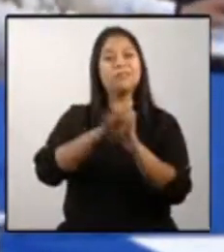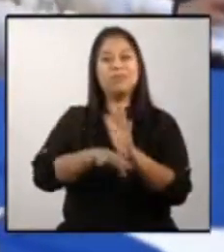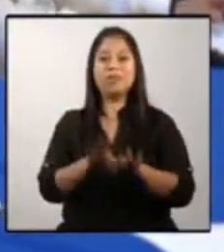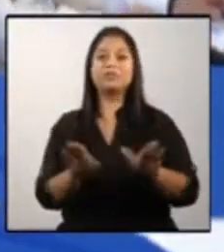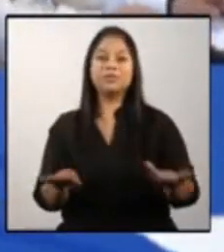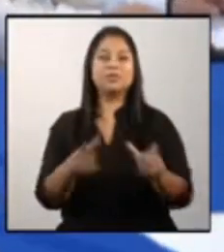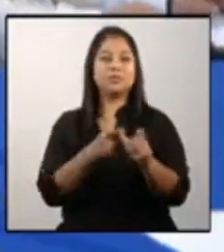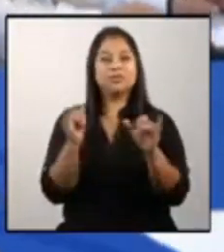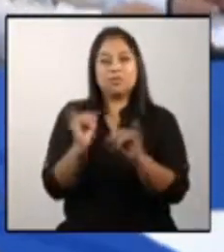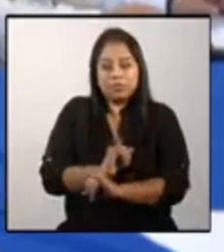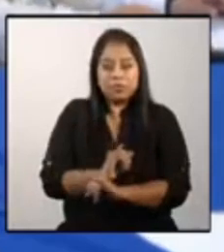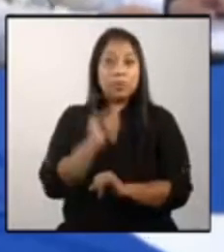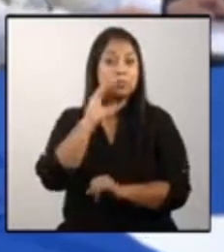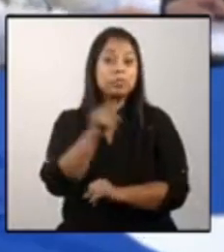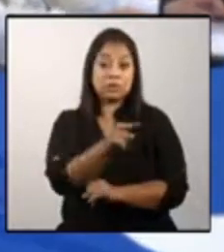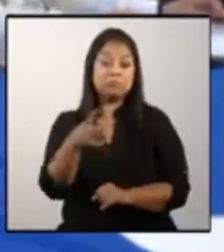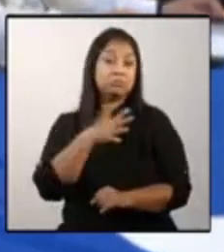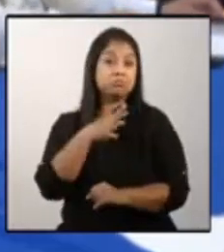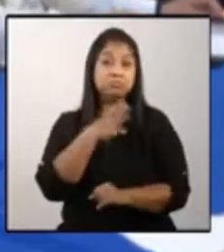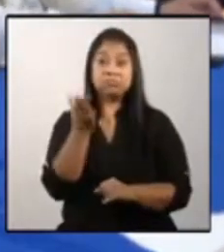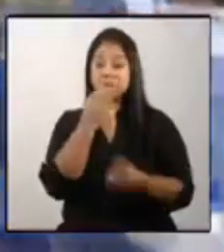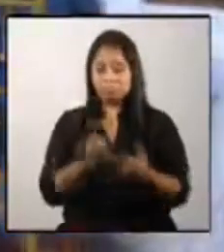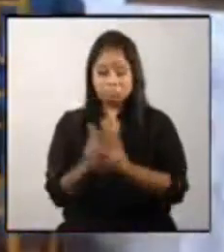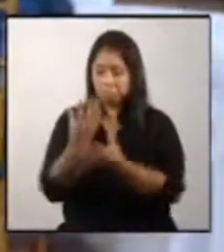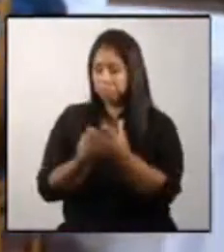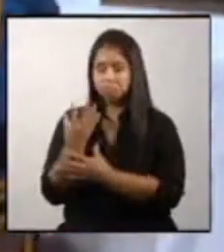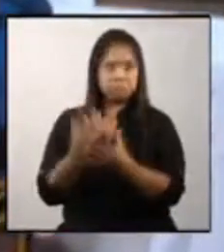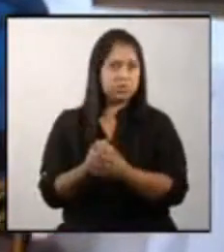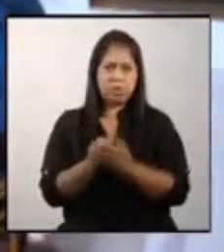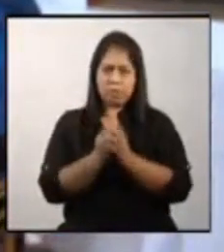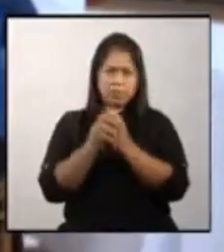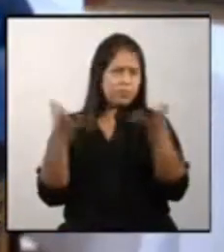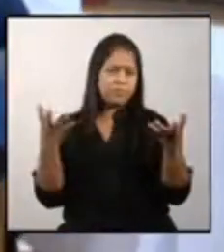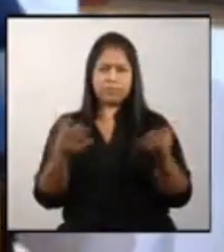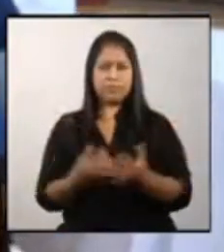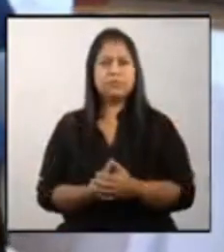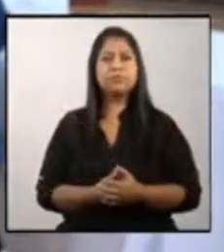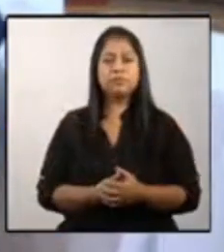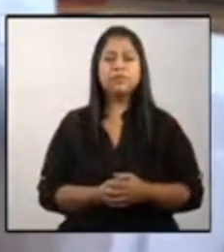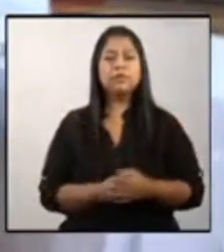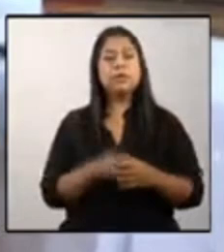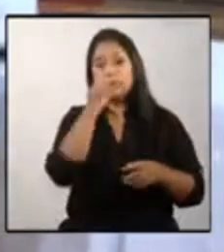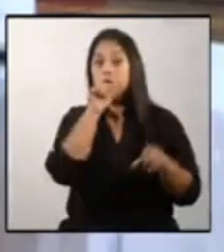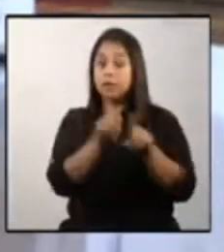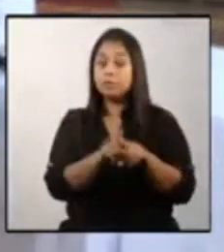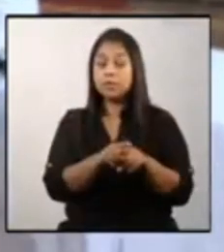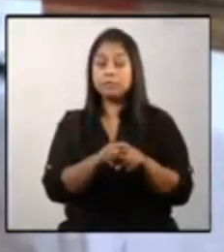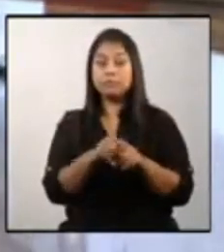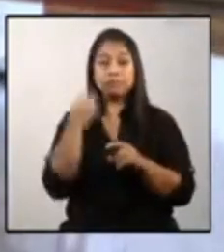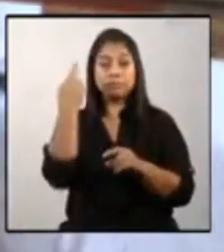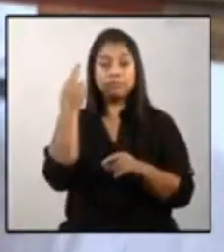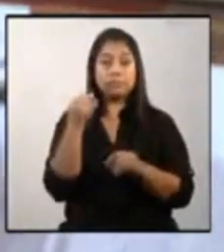con desnutrición porque van a tener cultivos excedentarios también tiene que ver la